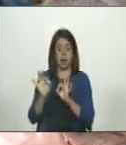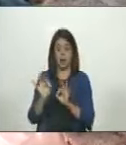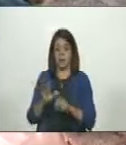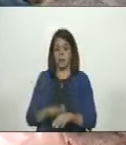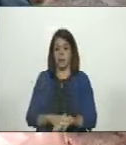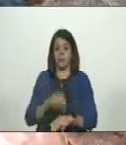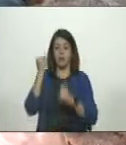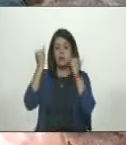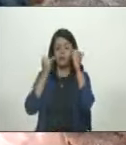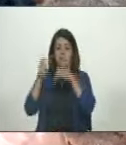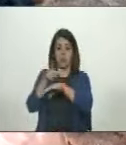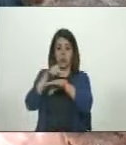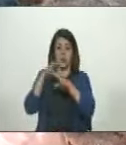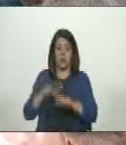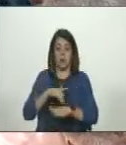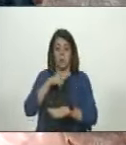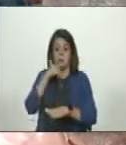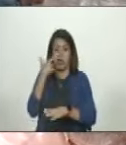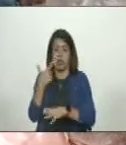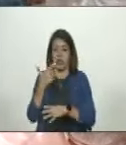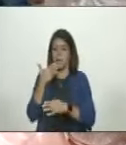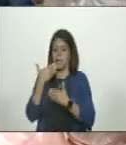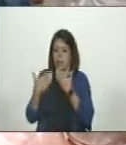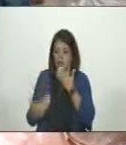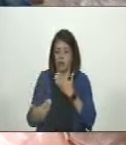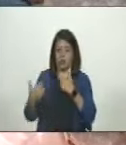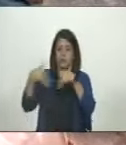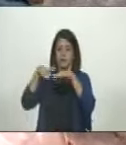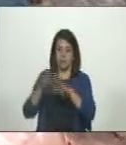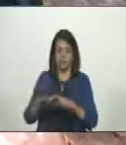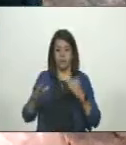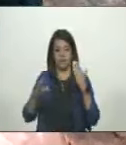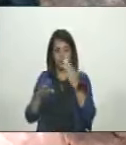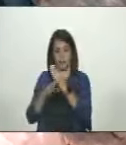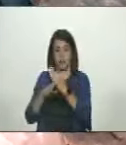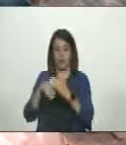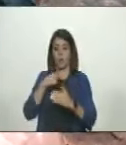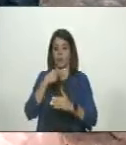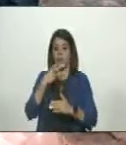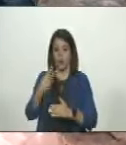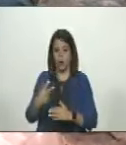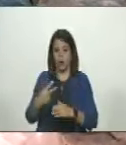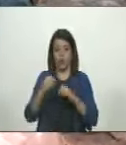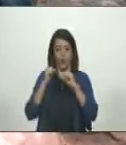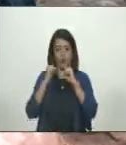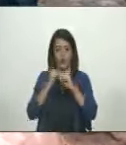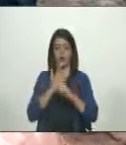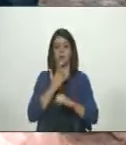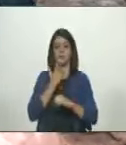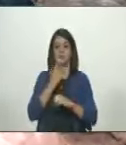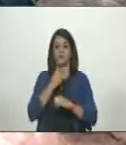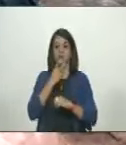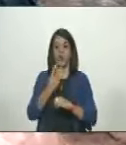a las iniciativas del gobierno, sin ningún complejo, reclamando el levantamiento de las sanciones. Con la voz en cuello, con la voz en alto,